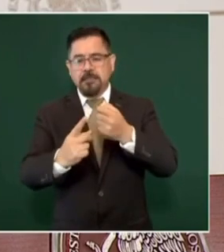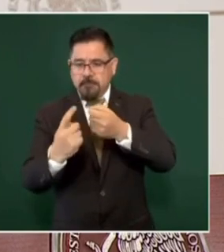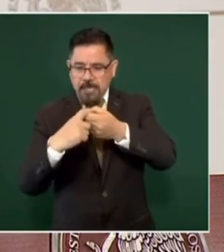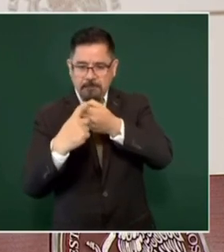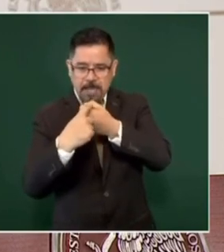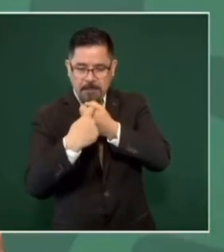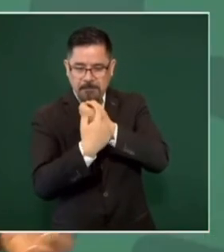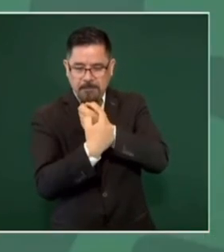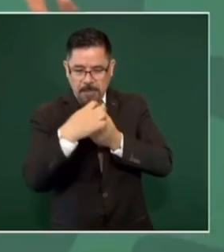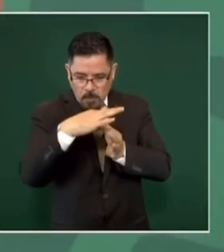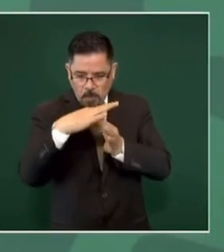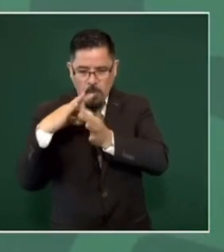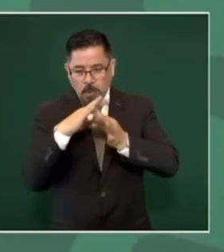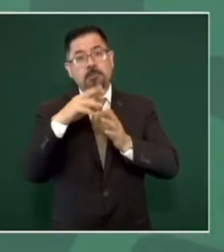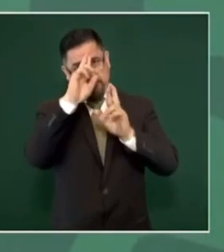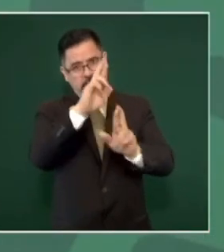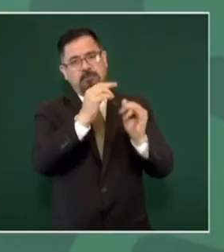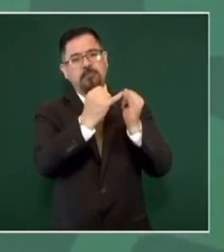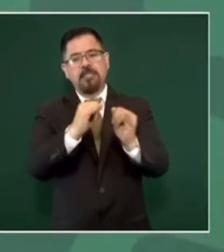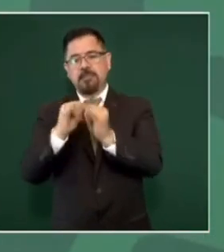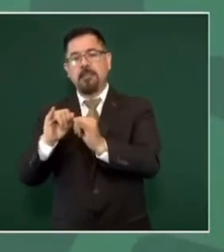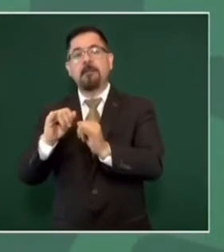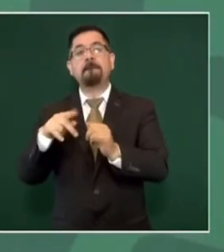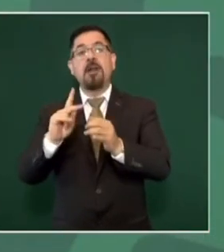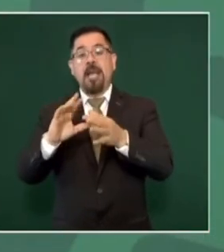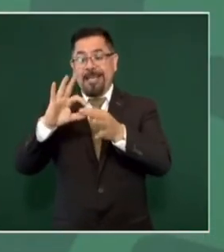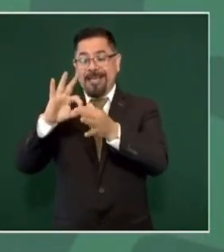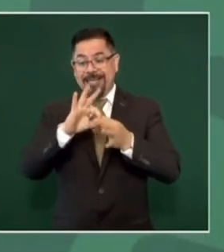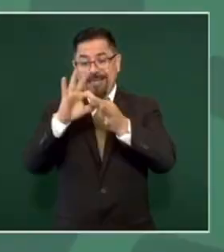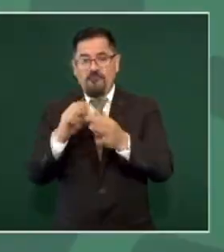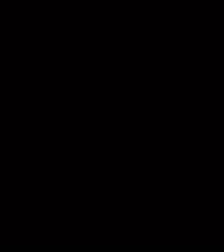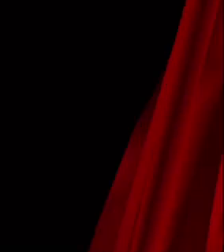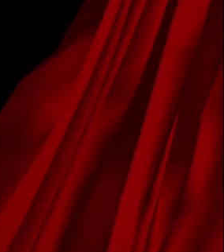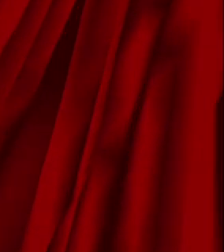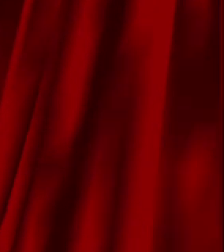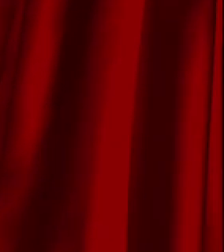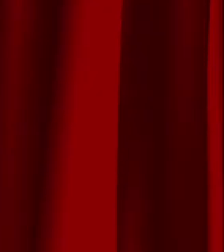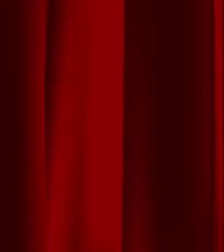soberanía de todos los países para fortalecernos como región económica comercial en el mundo.